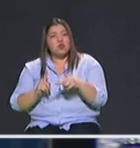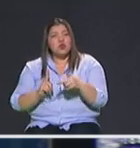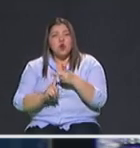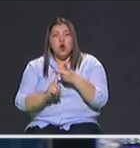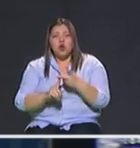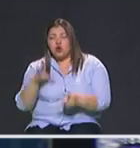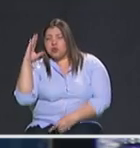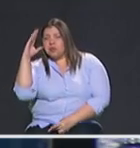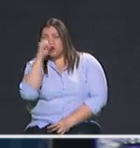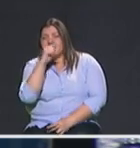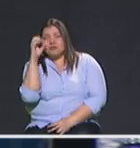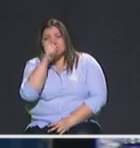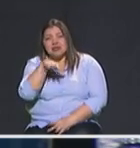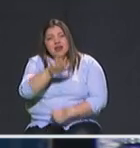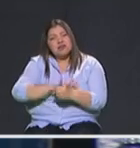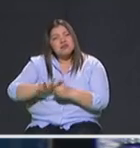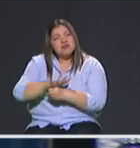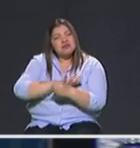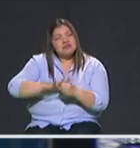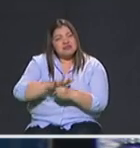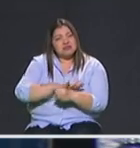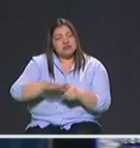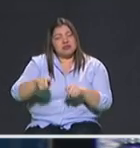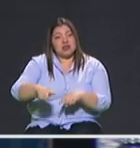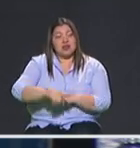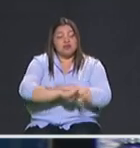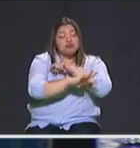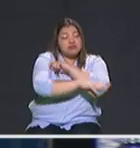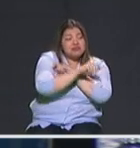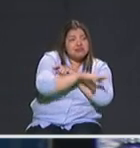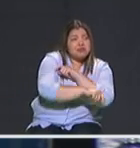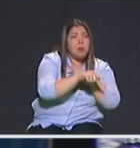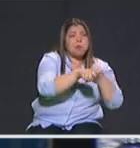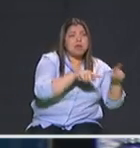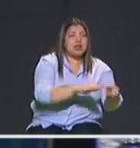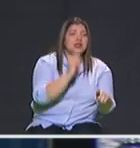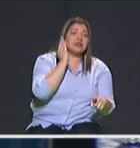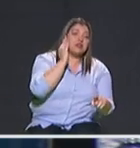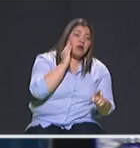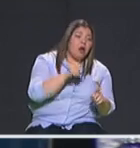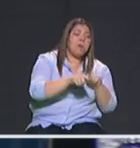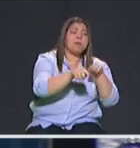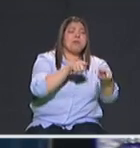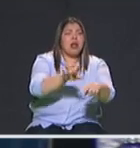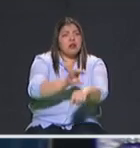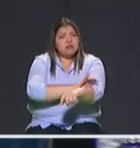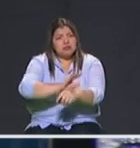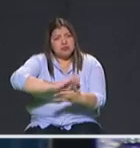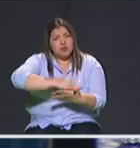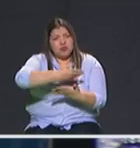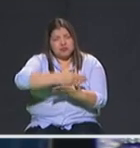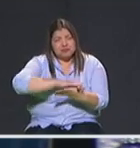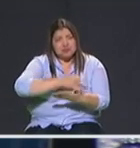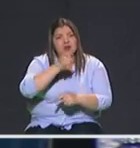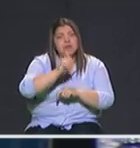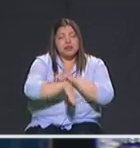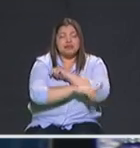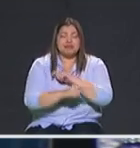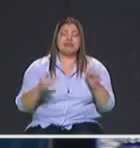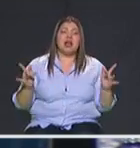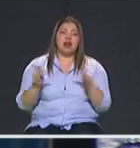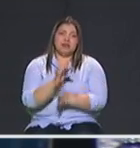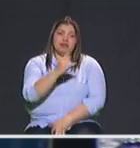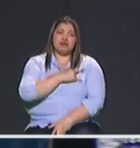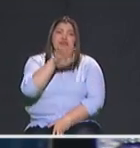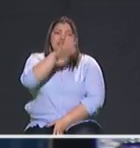identificados como ciudad donde está el hurto de celulares y computadores que tristemente está ligado a la parte universitaria